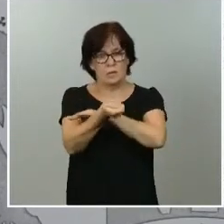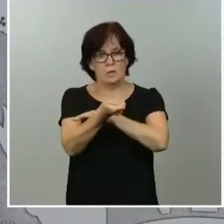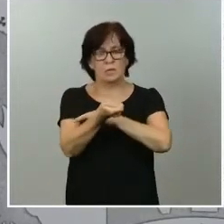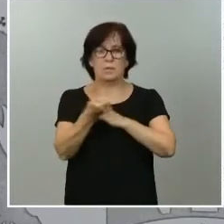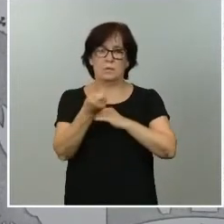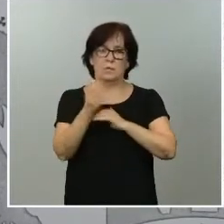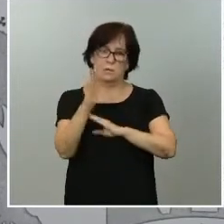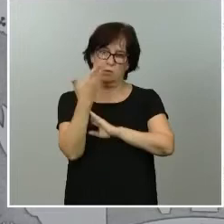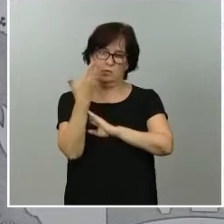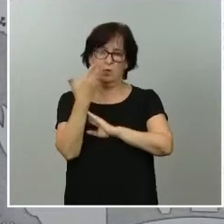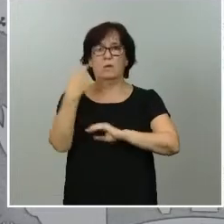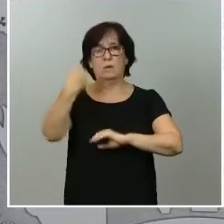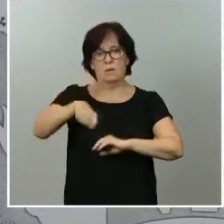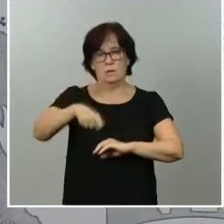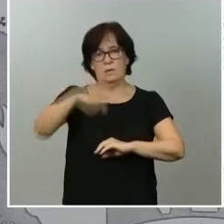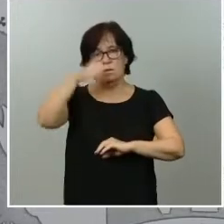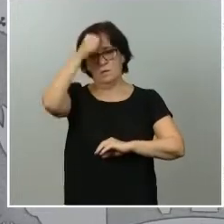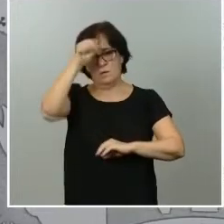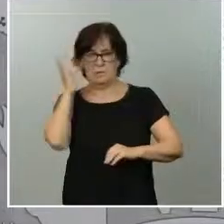presidenta autonómico de turno que así lo solicitara.